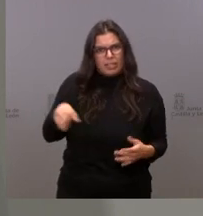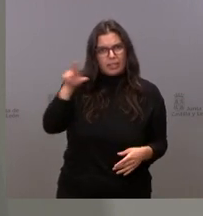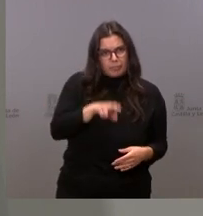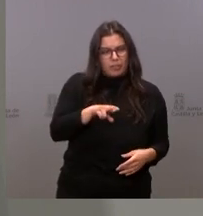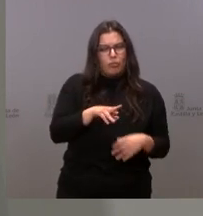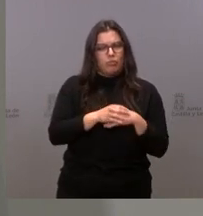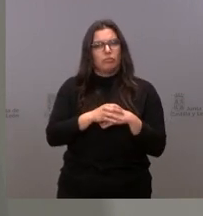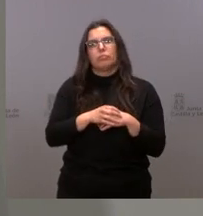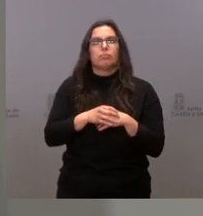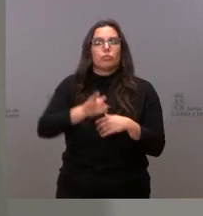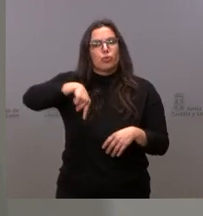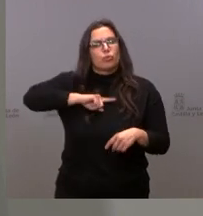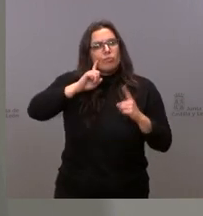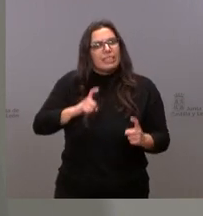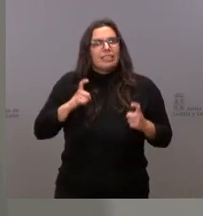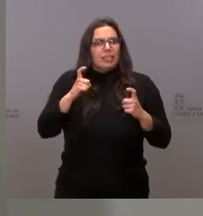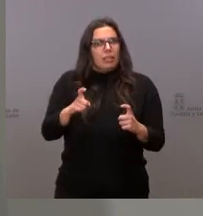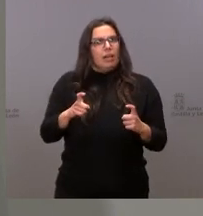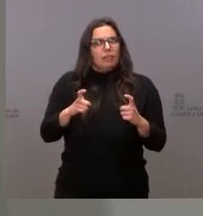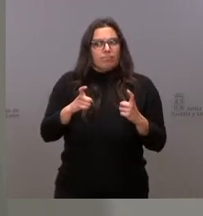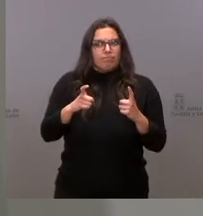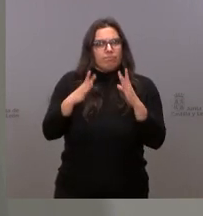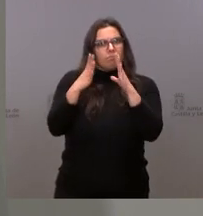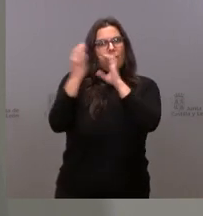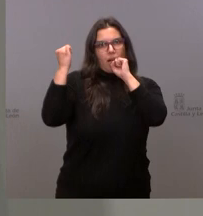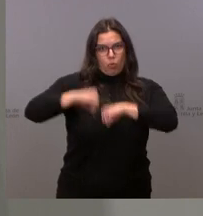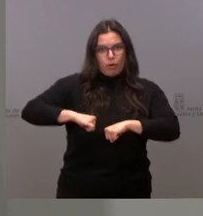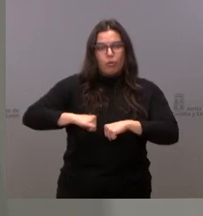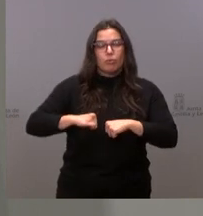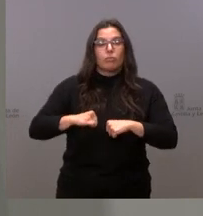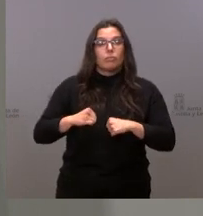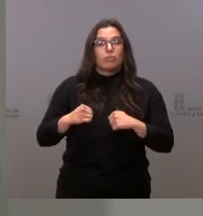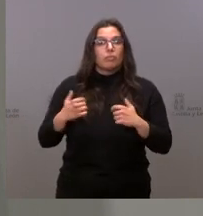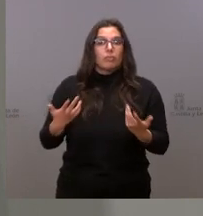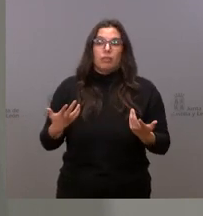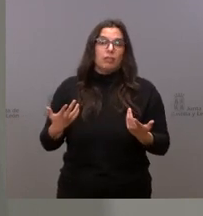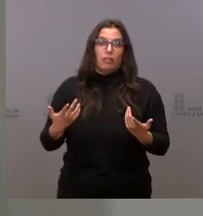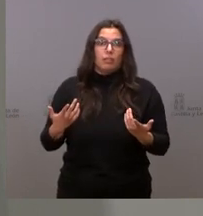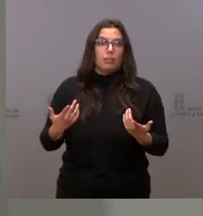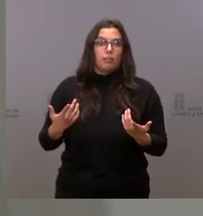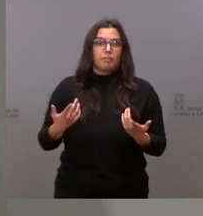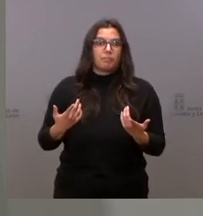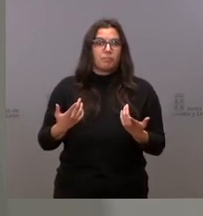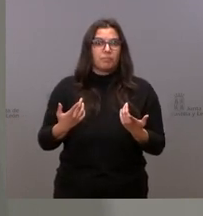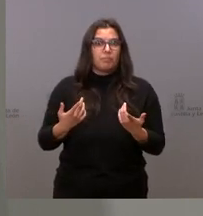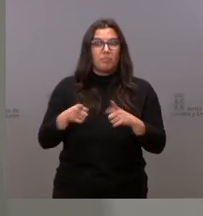Vamos a intentar llegar a un acuerdo y no vamos a hacer una escalada de declaraciones que no conduce a nada más